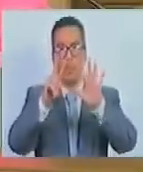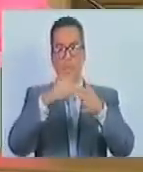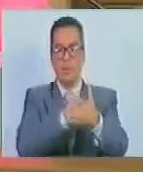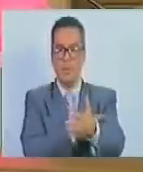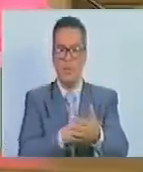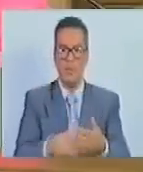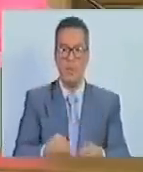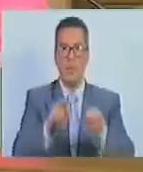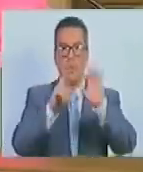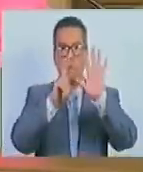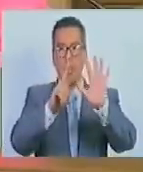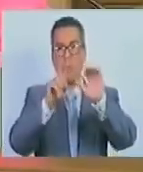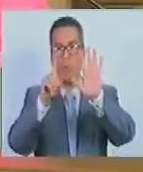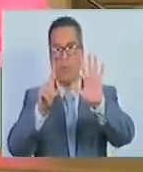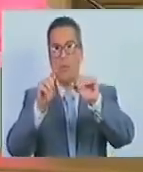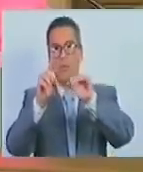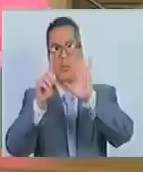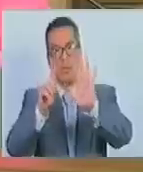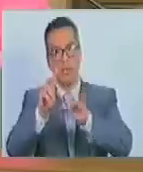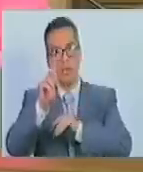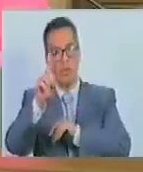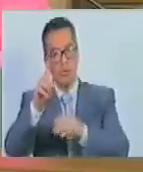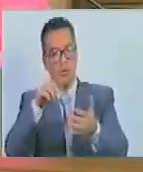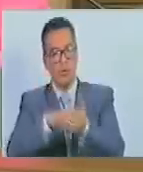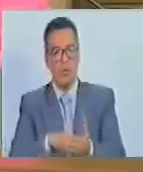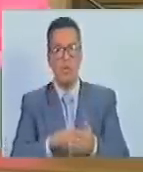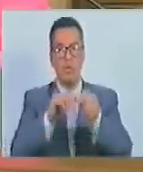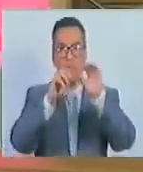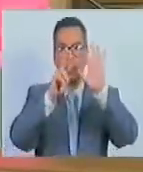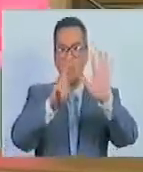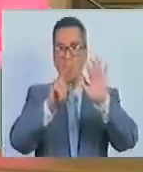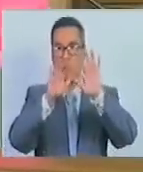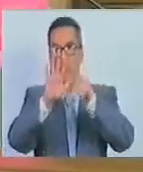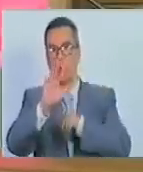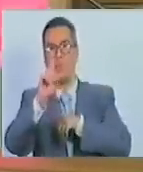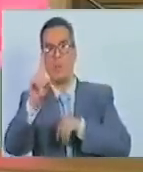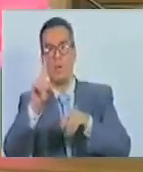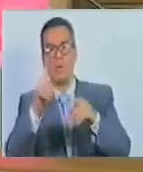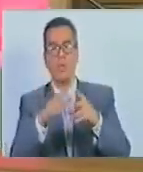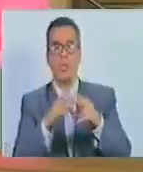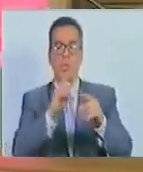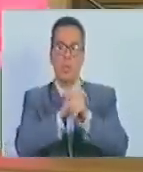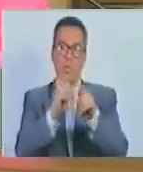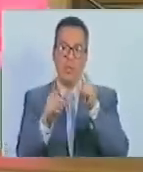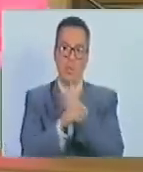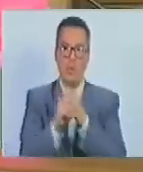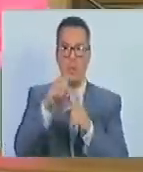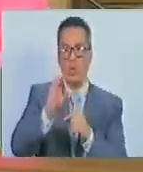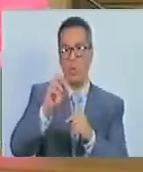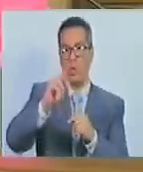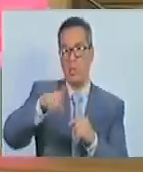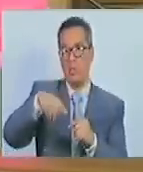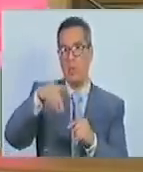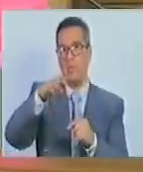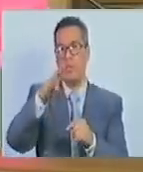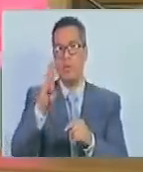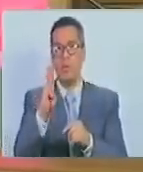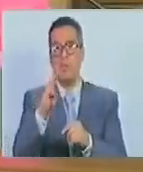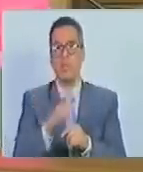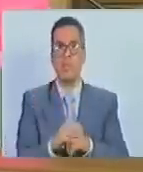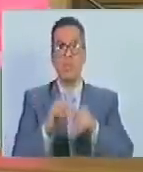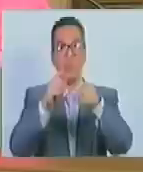.761.751, y el rector suplente, Conrado Pérez Briseño,